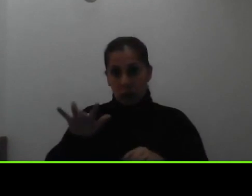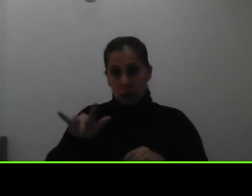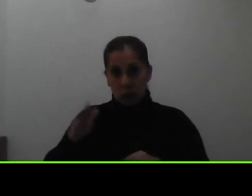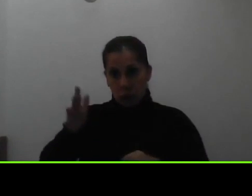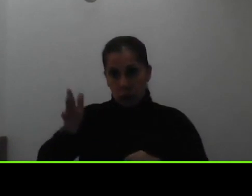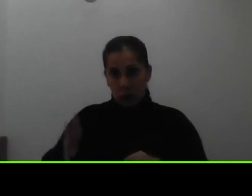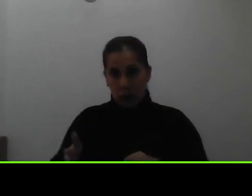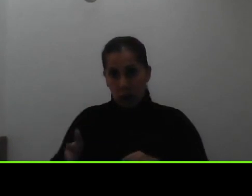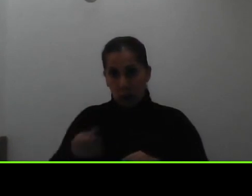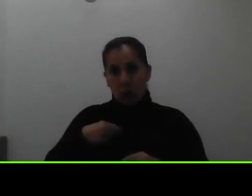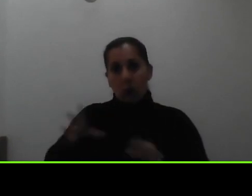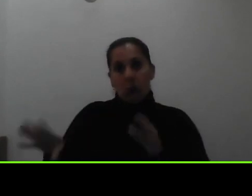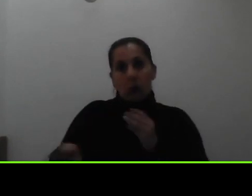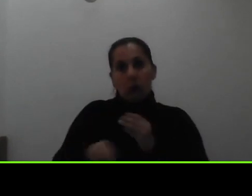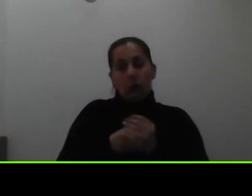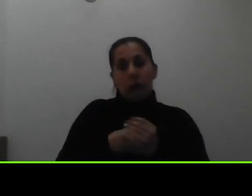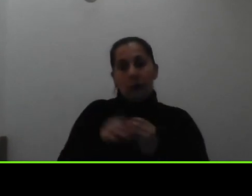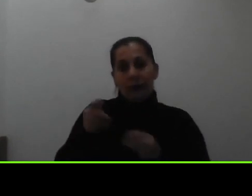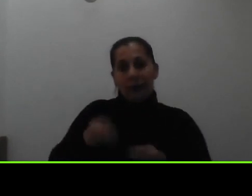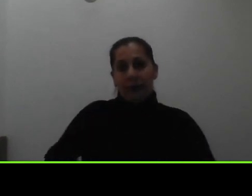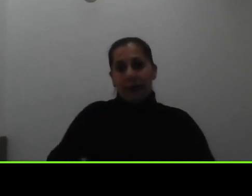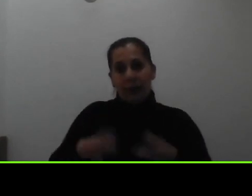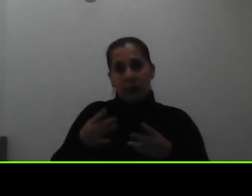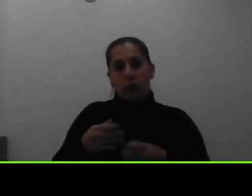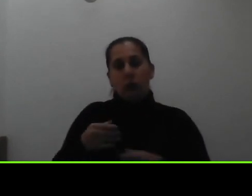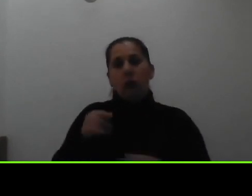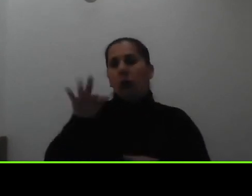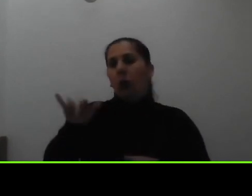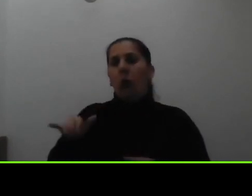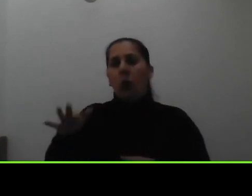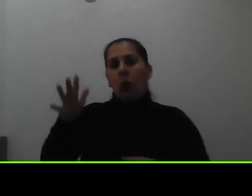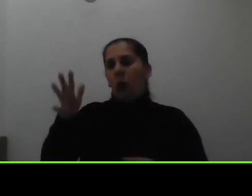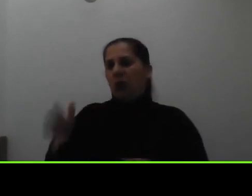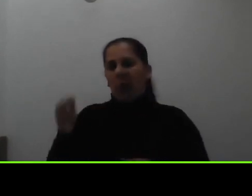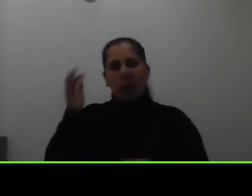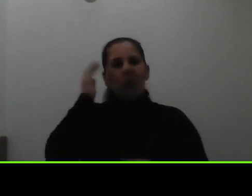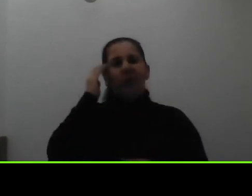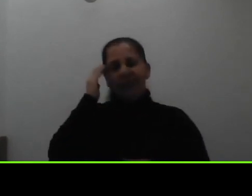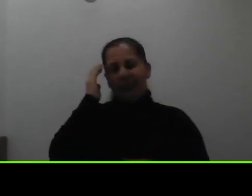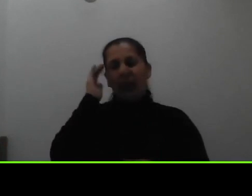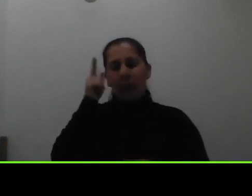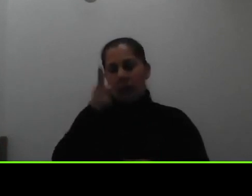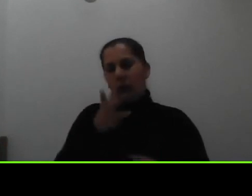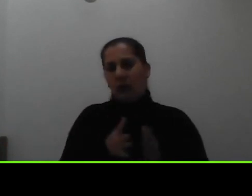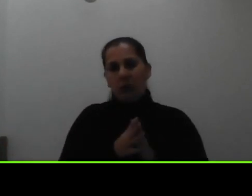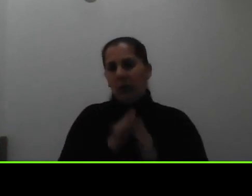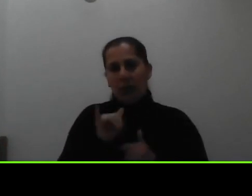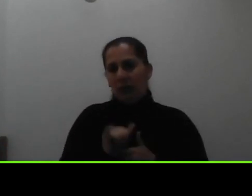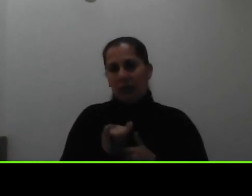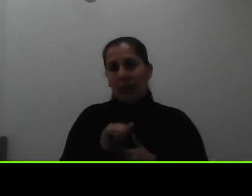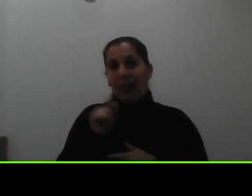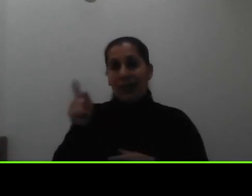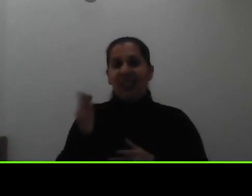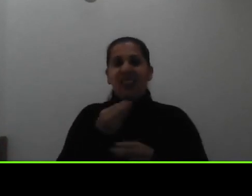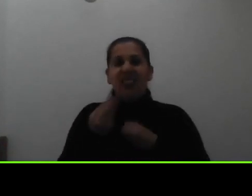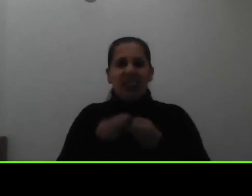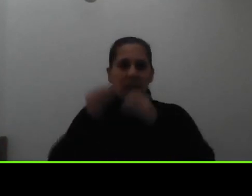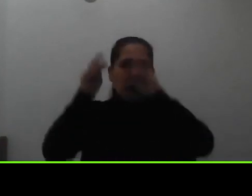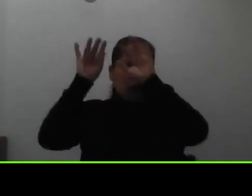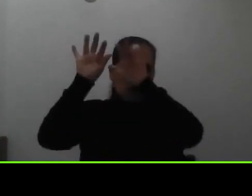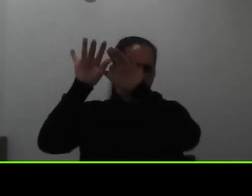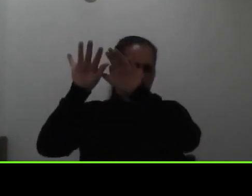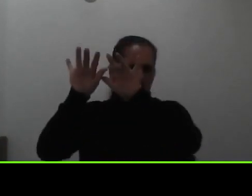hoja anexa de gastos eso eso el contador si ustedes lo piden así sabe que es lo que nos va a hacer es un desglose de